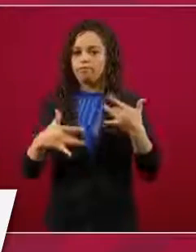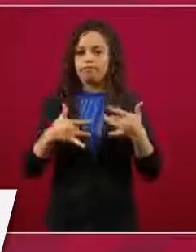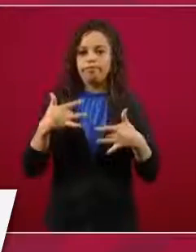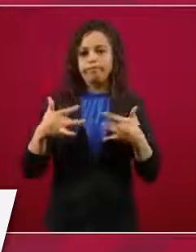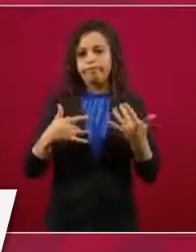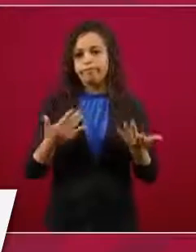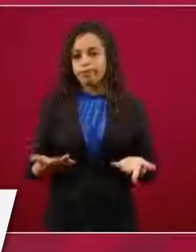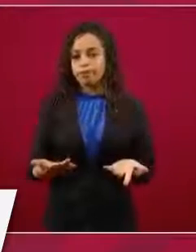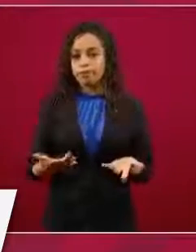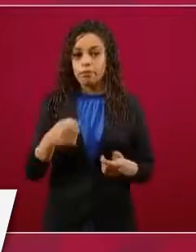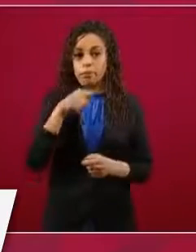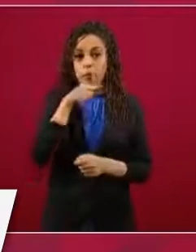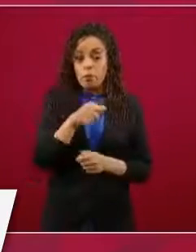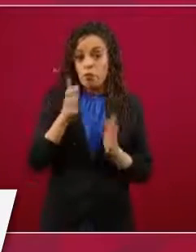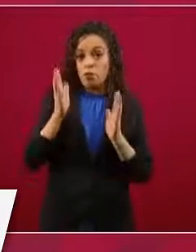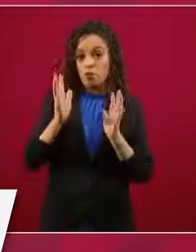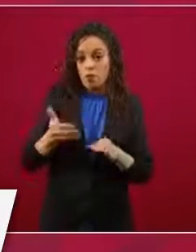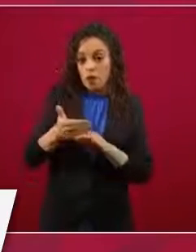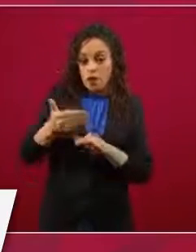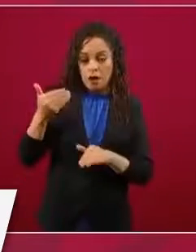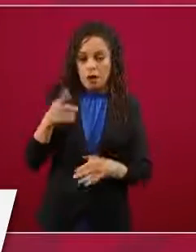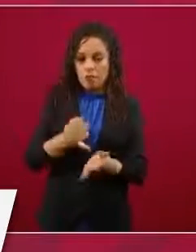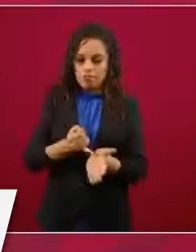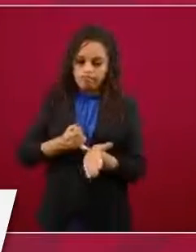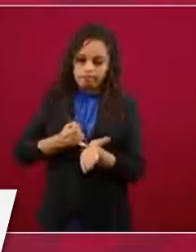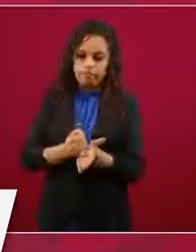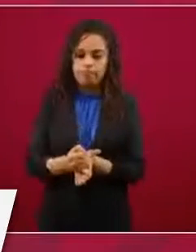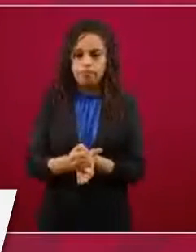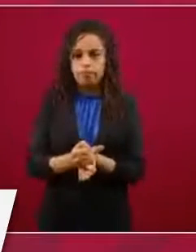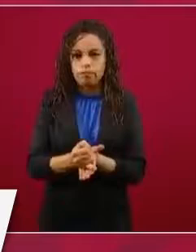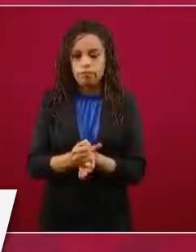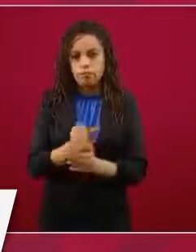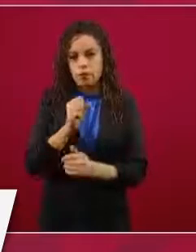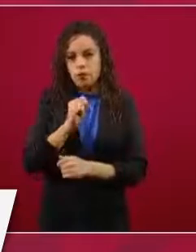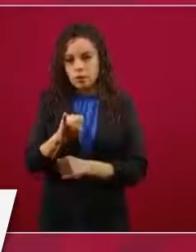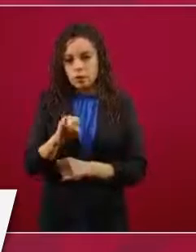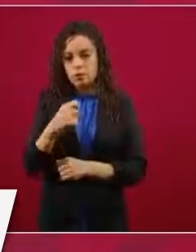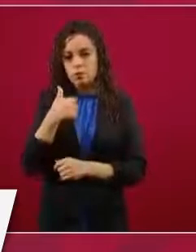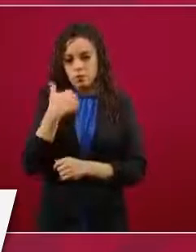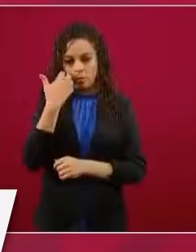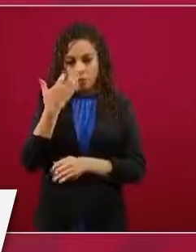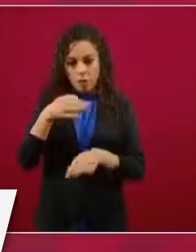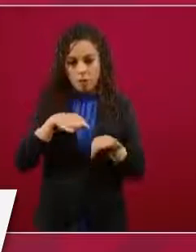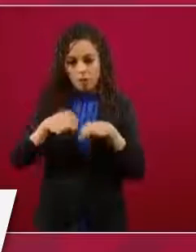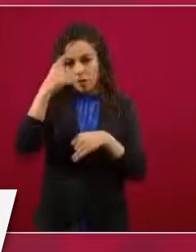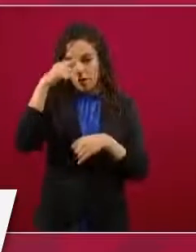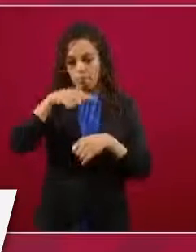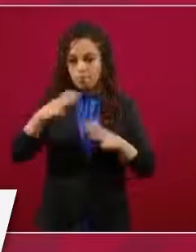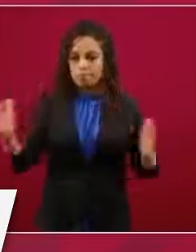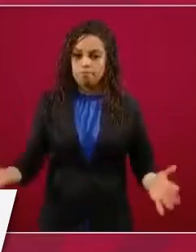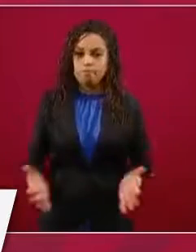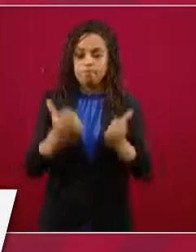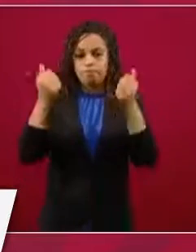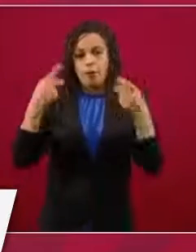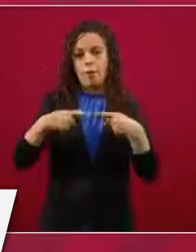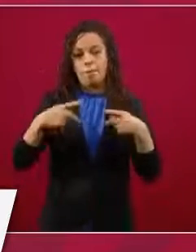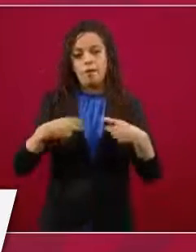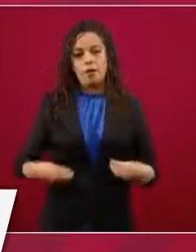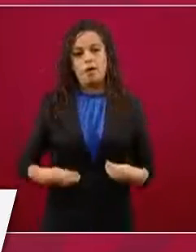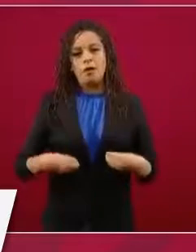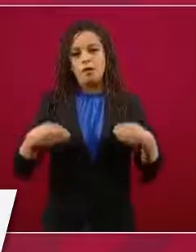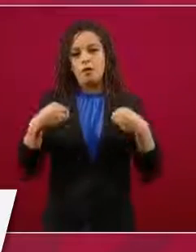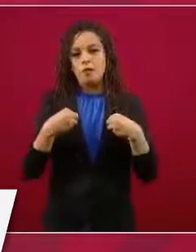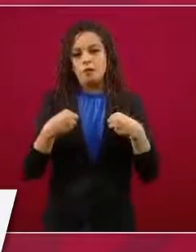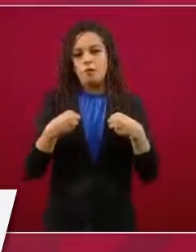decidieron en algún momento tomar el camino de salvar vidas, de dedicar su vida a